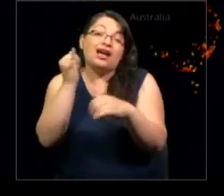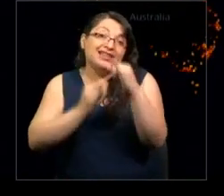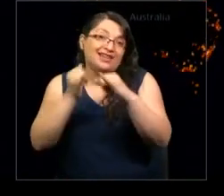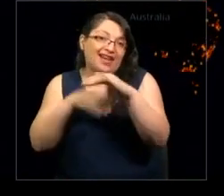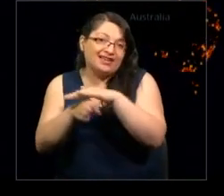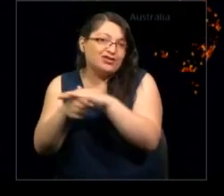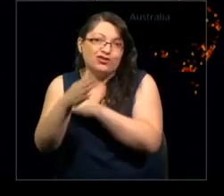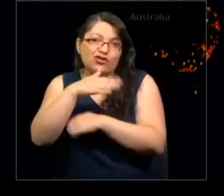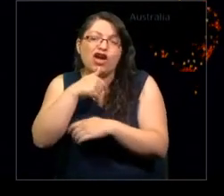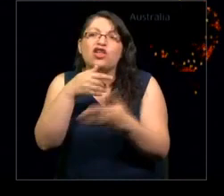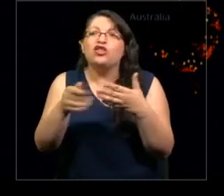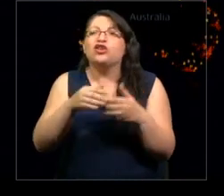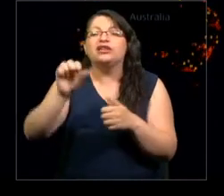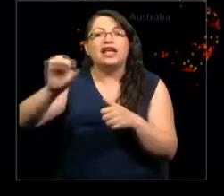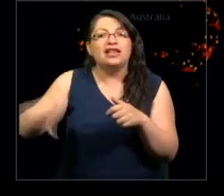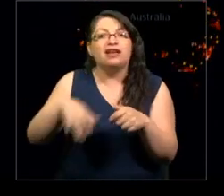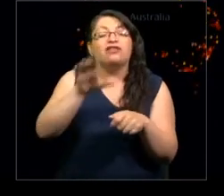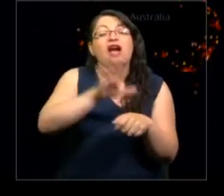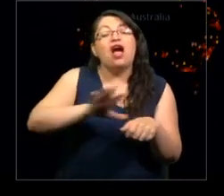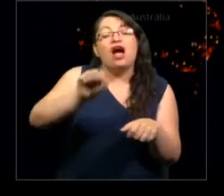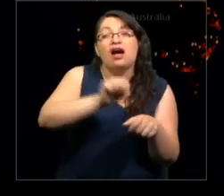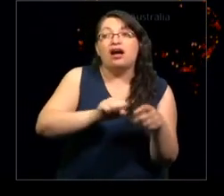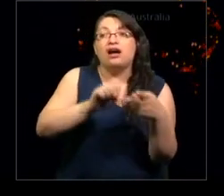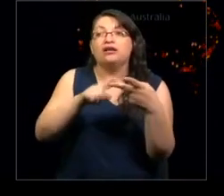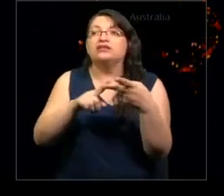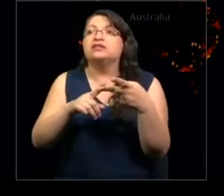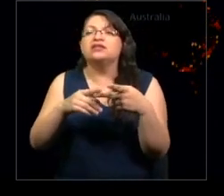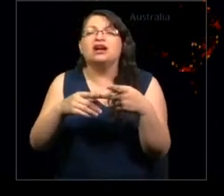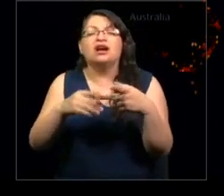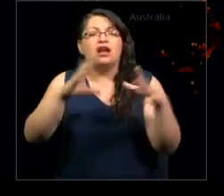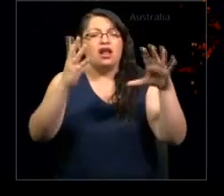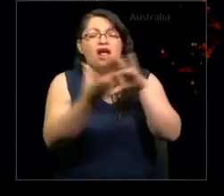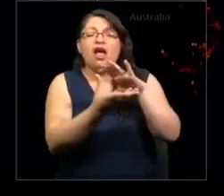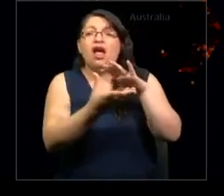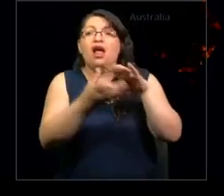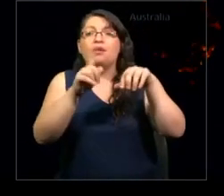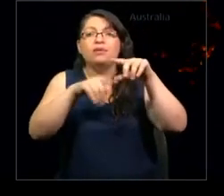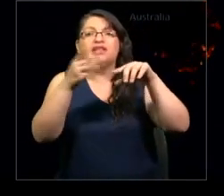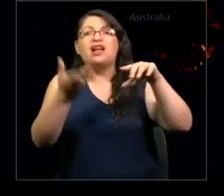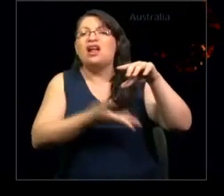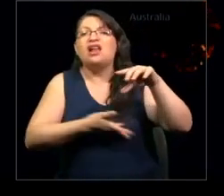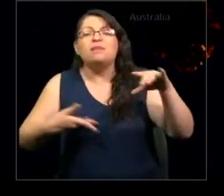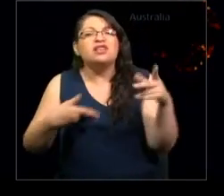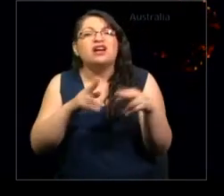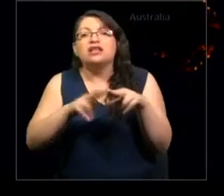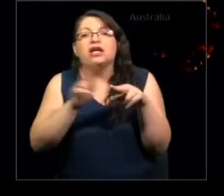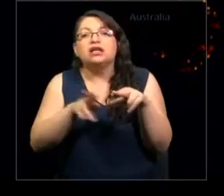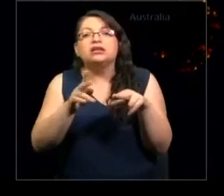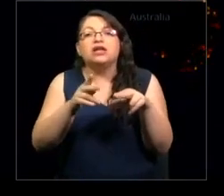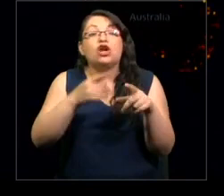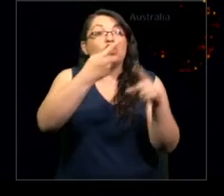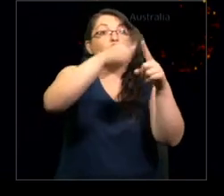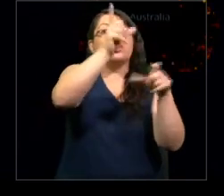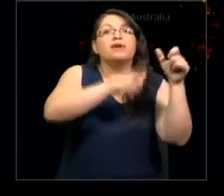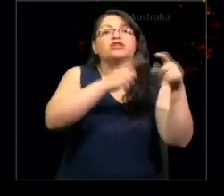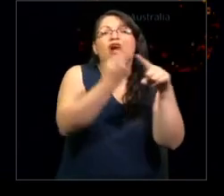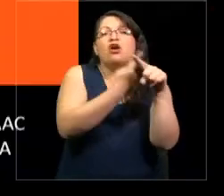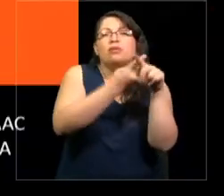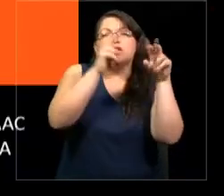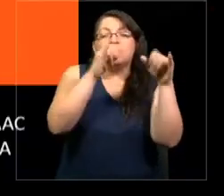en África, en el norte de Asia. La mitad del planeta tiene que escuchar los cantos que otros cantan sobre Internet.